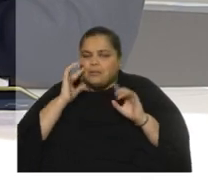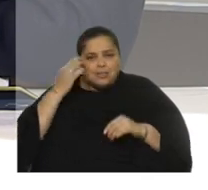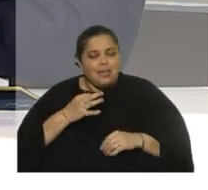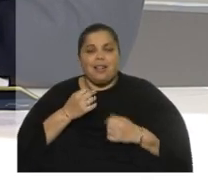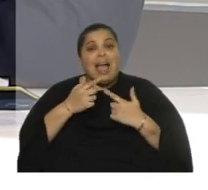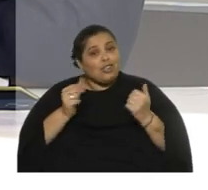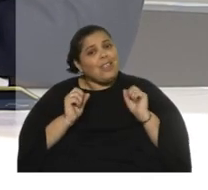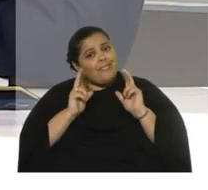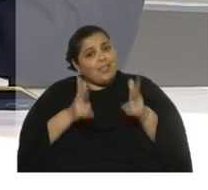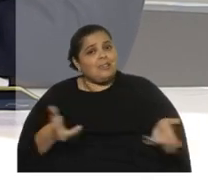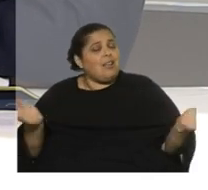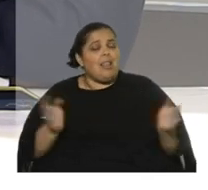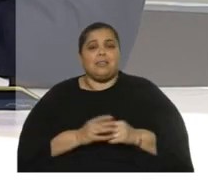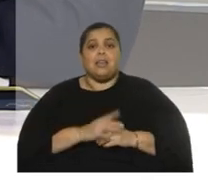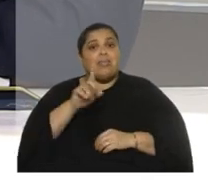después si hay que esperar